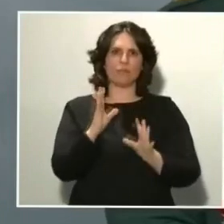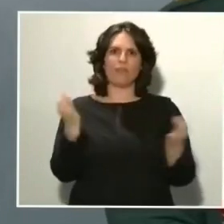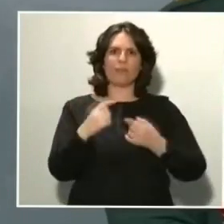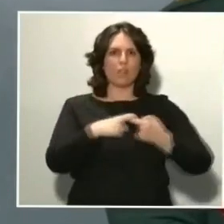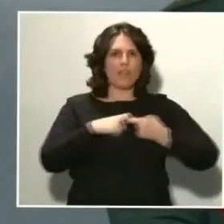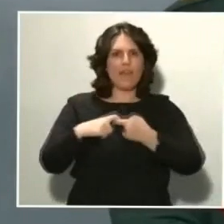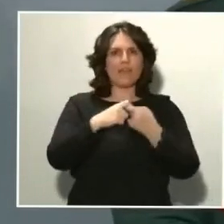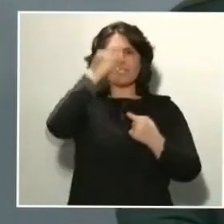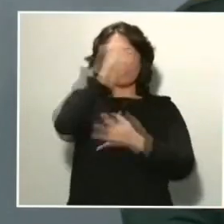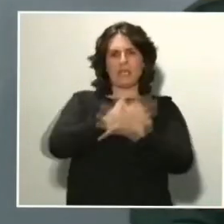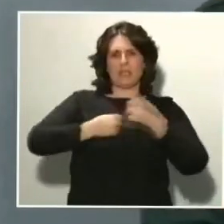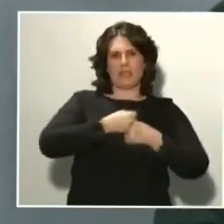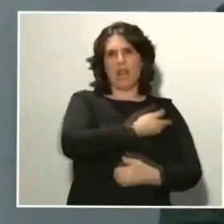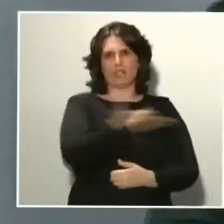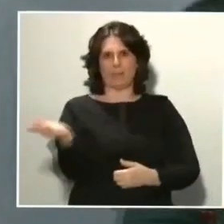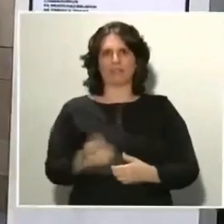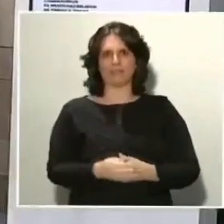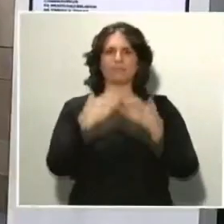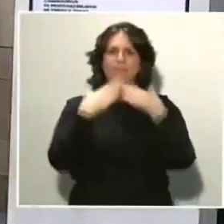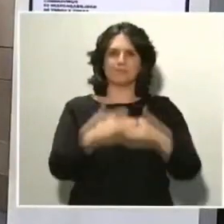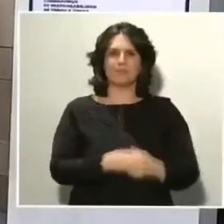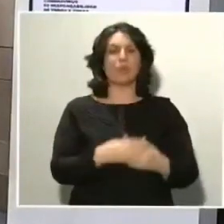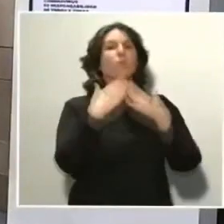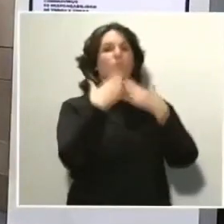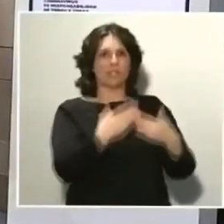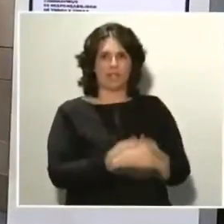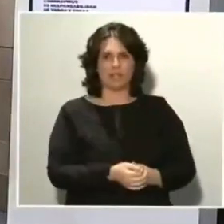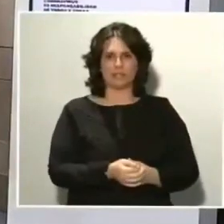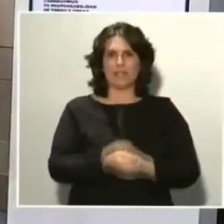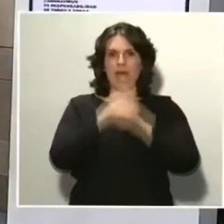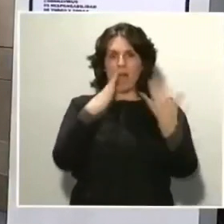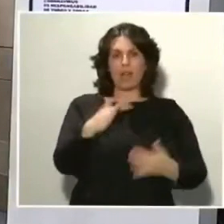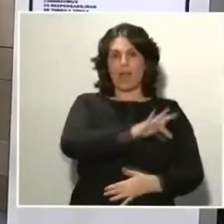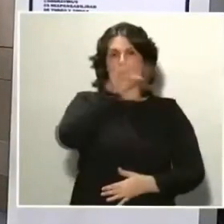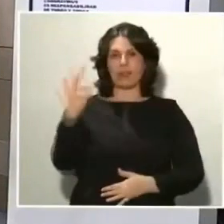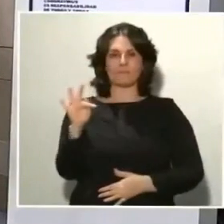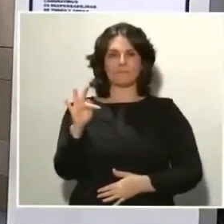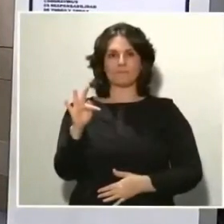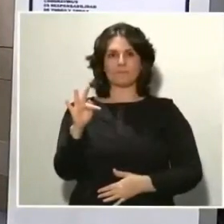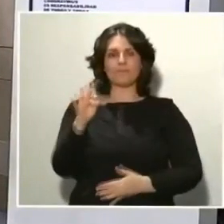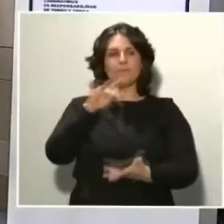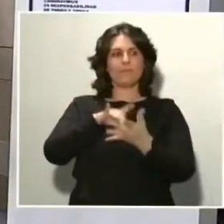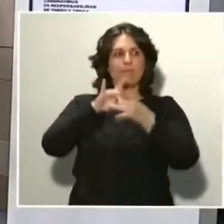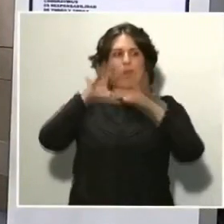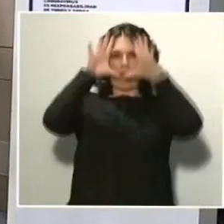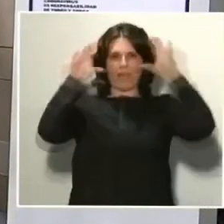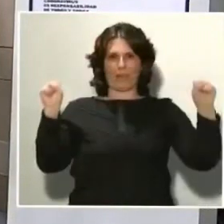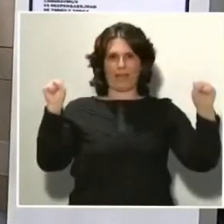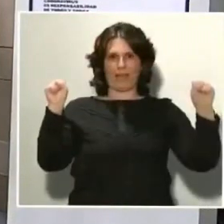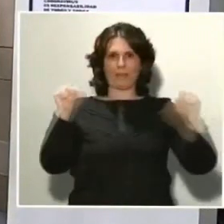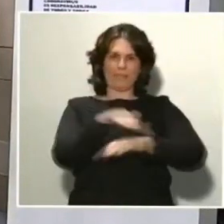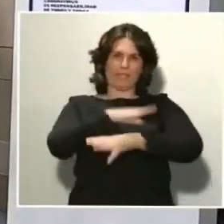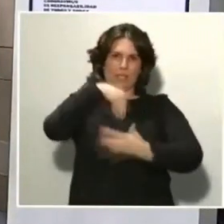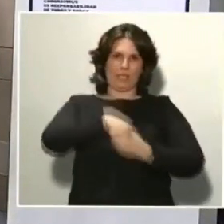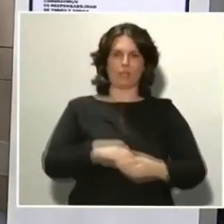Muchas gracias. Muchas gracias, comisario. Pasamos la palabra al teniente general Laurentino Ceña, del Ministerio del Interior. Gracias,